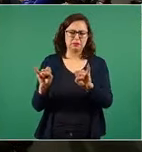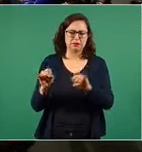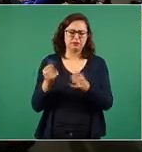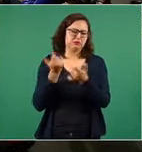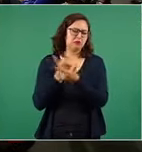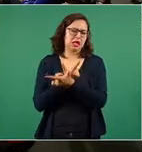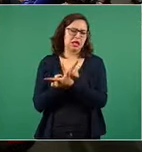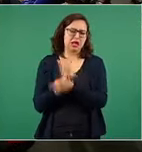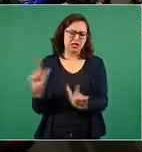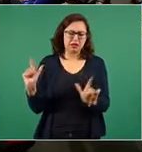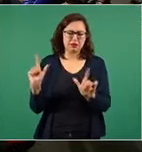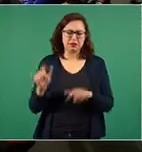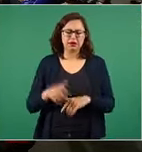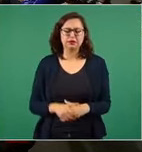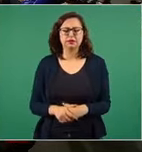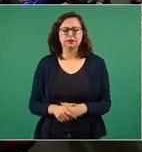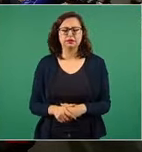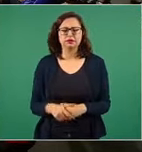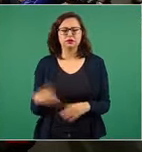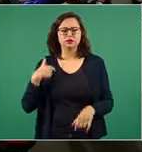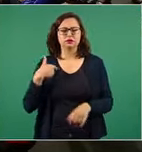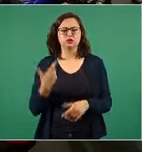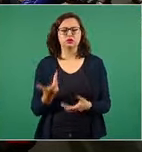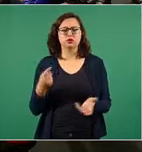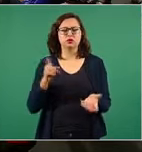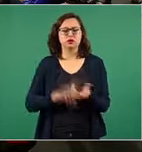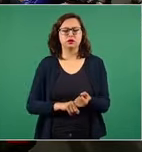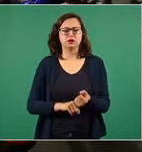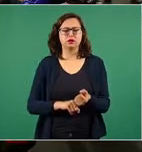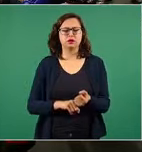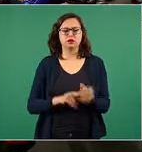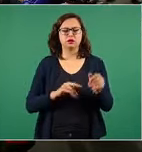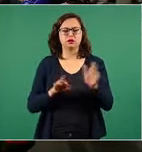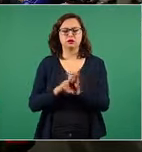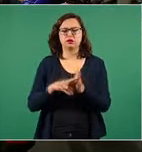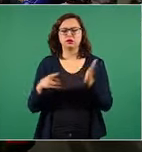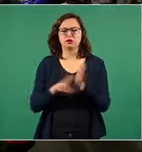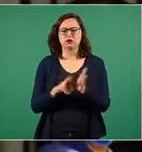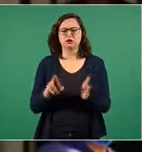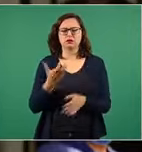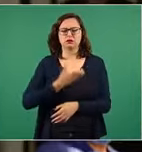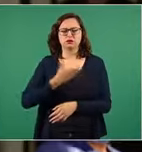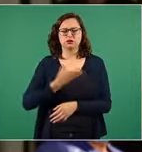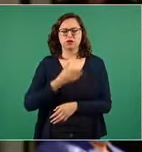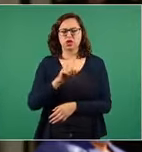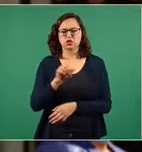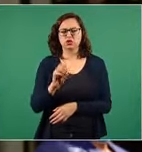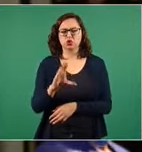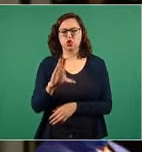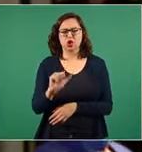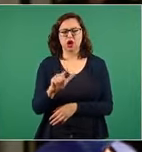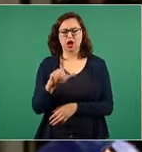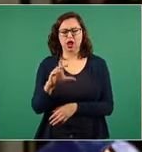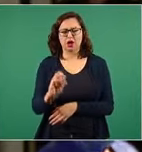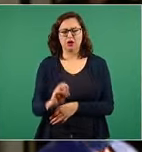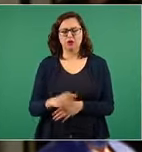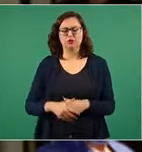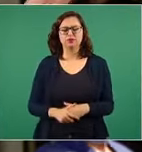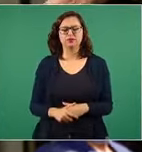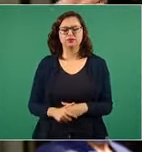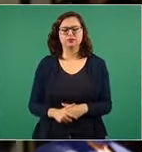libre de Sexta W y colaborador de la revista Zócalo, una revista de análisis de medios. La pregunta es,